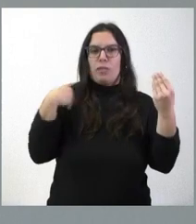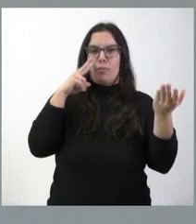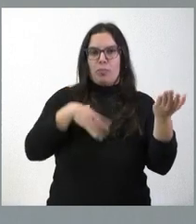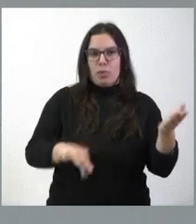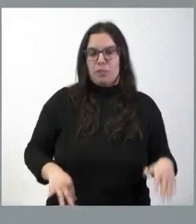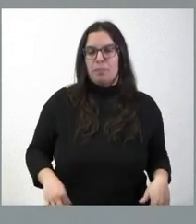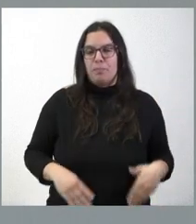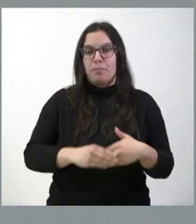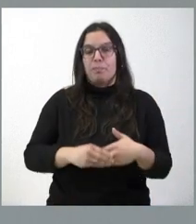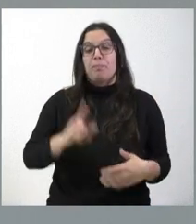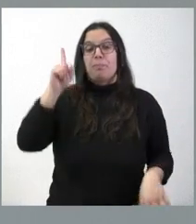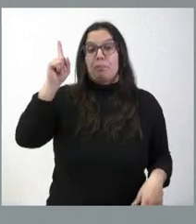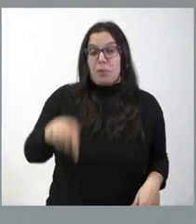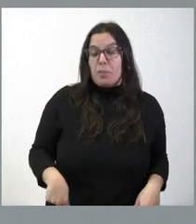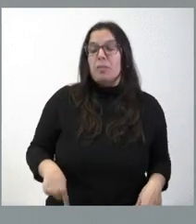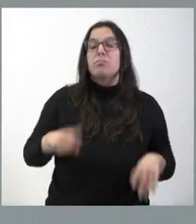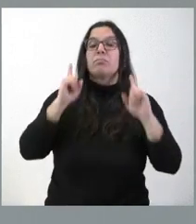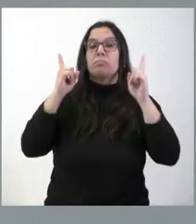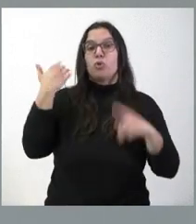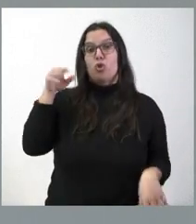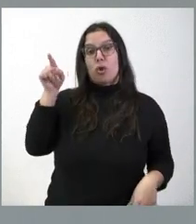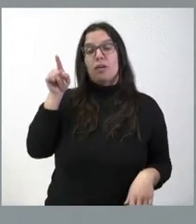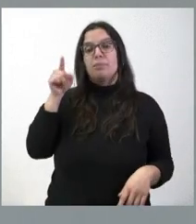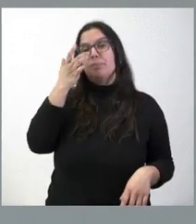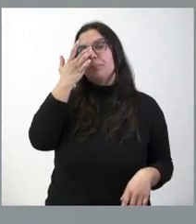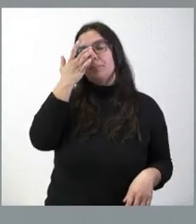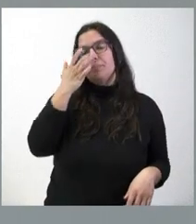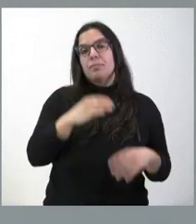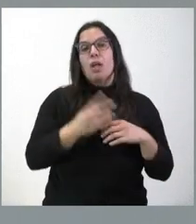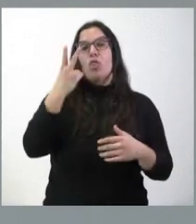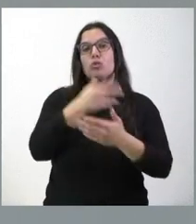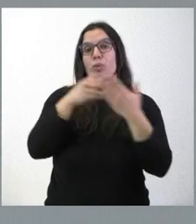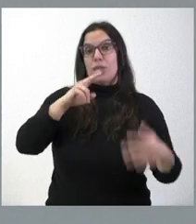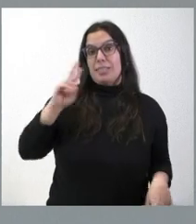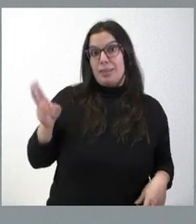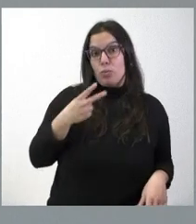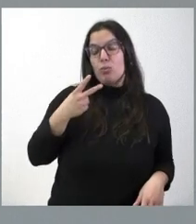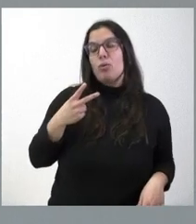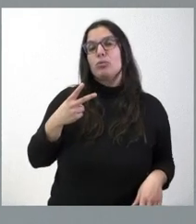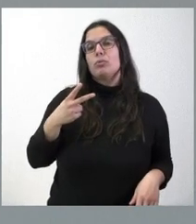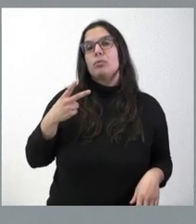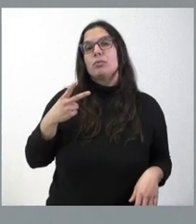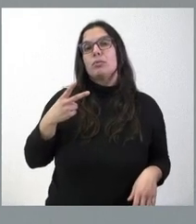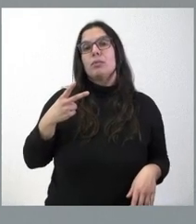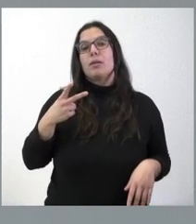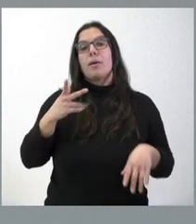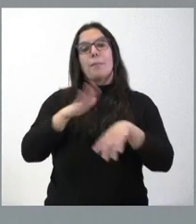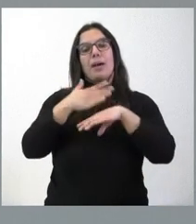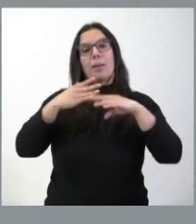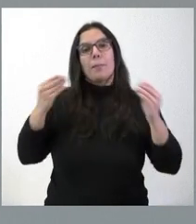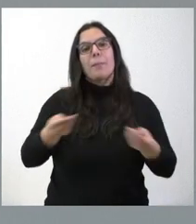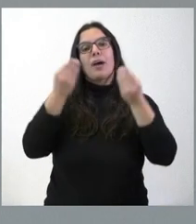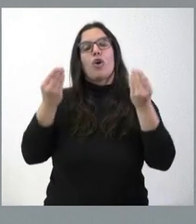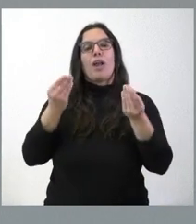Asimismo, y también en el caso de Soria, en este caso, dos millones de euros para la mejora de las instalaciones